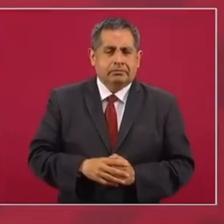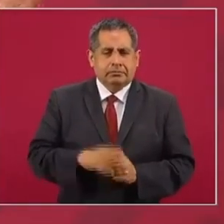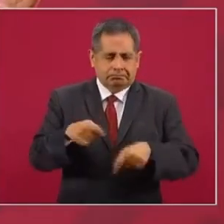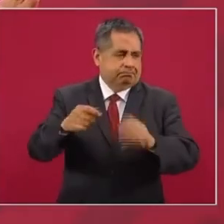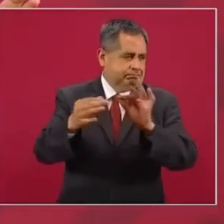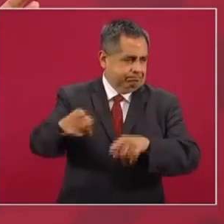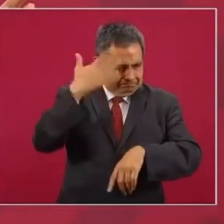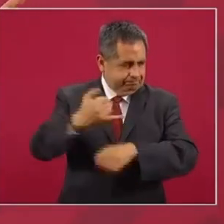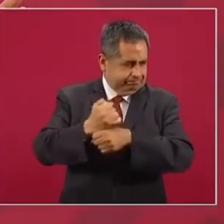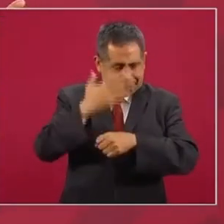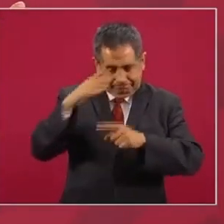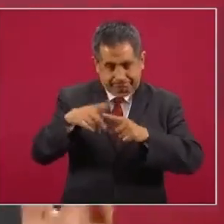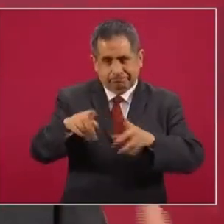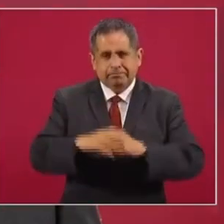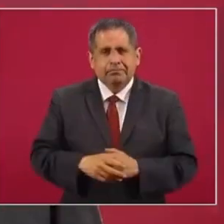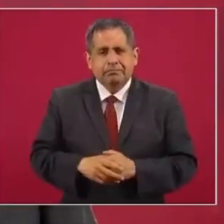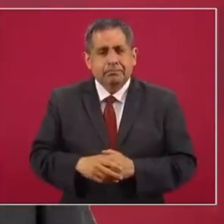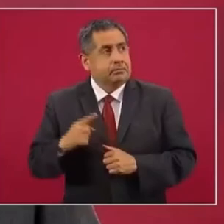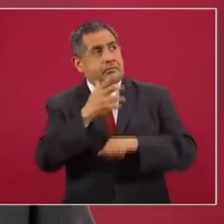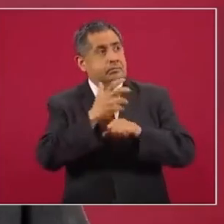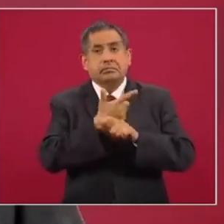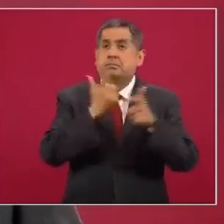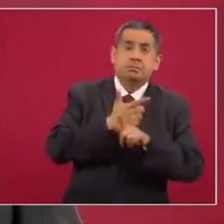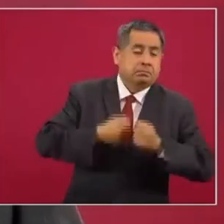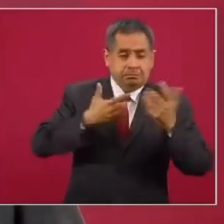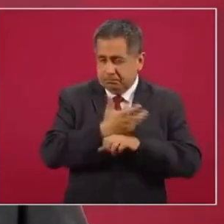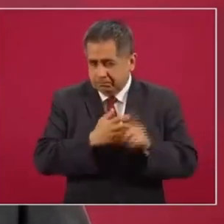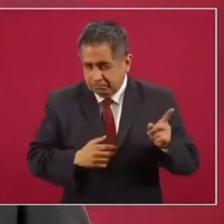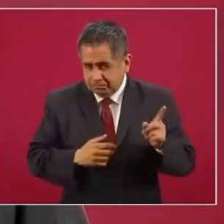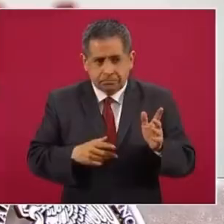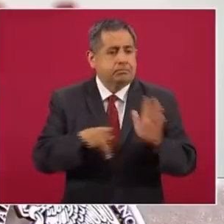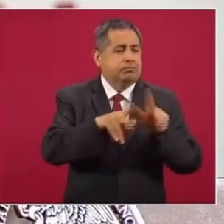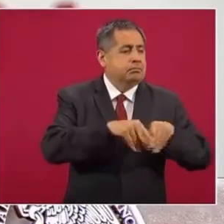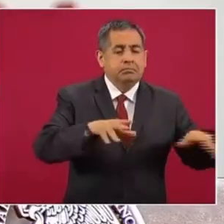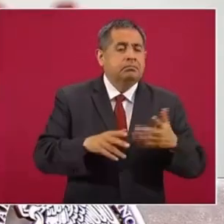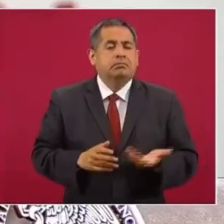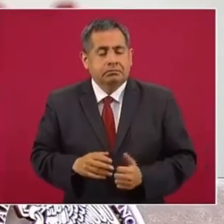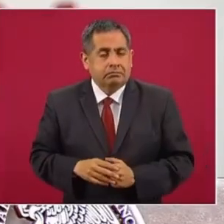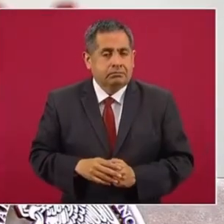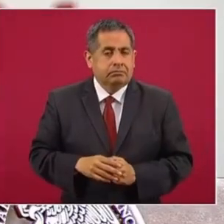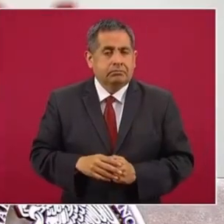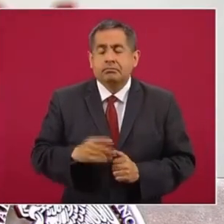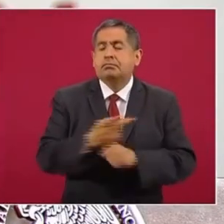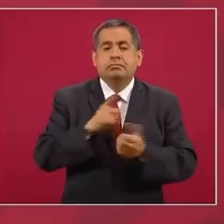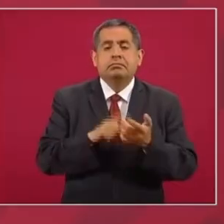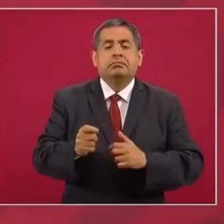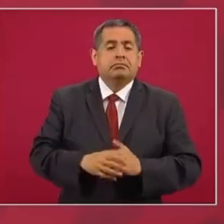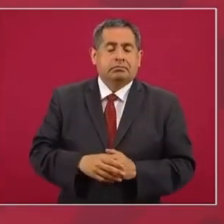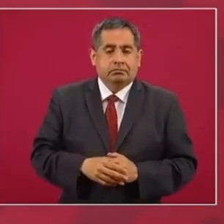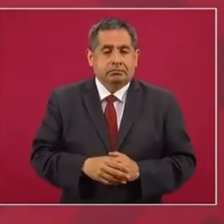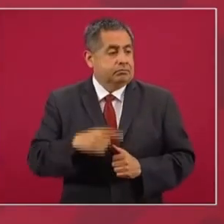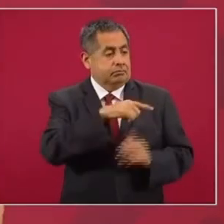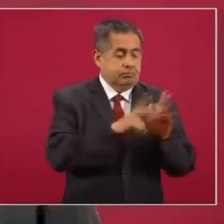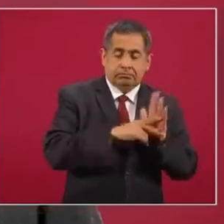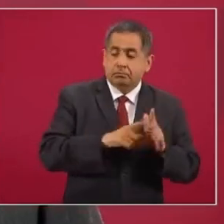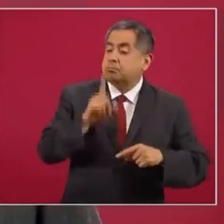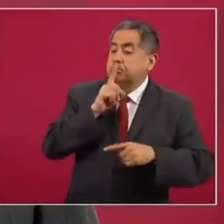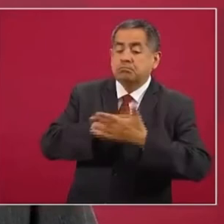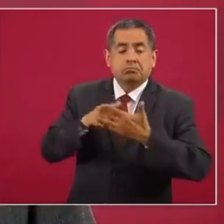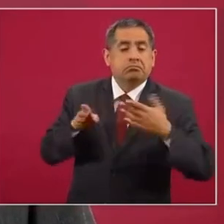¿Ese lo voy a dejar de tarea? ¿En el país de las libertades? ¿De la prensa libre? ¿De repente censuran